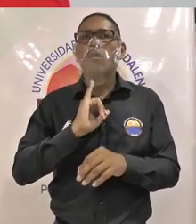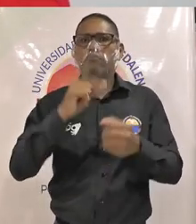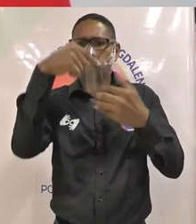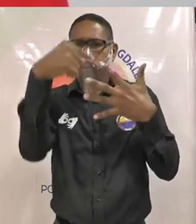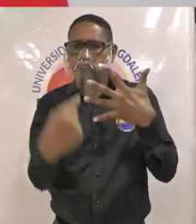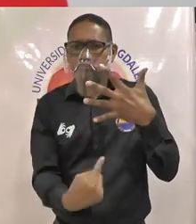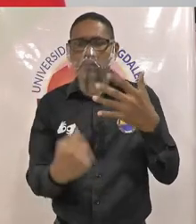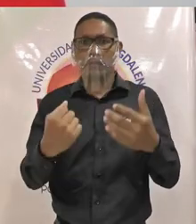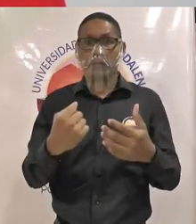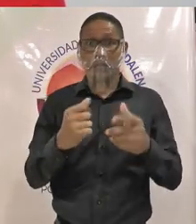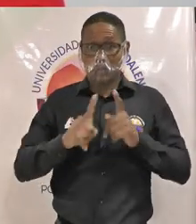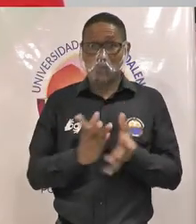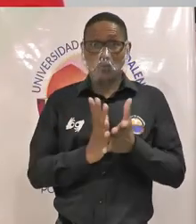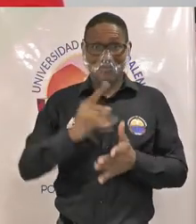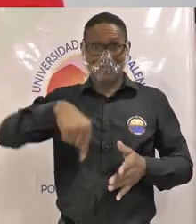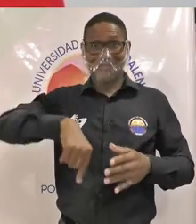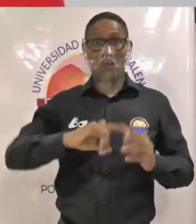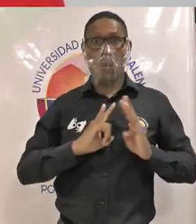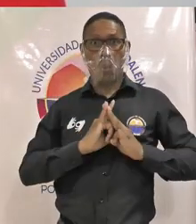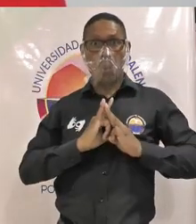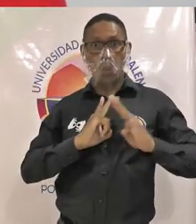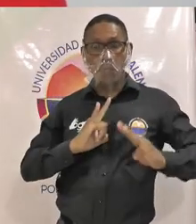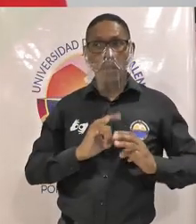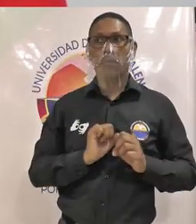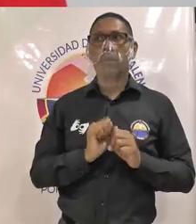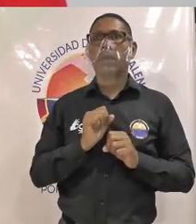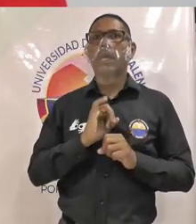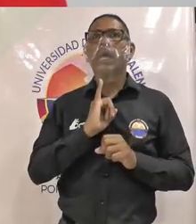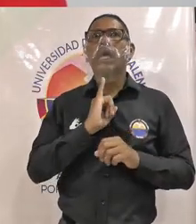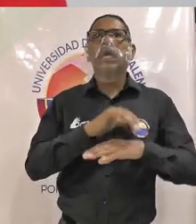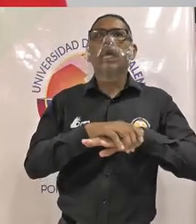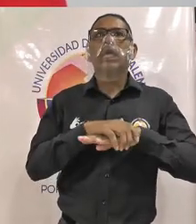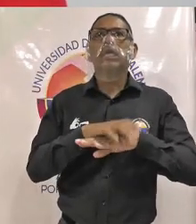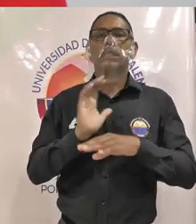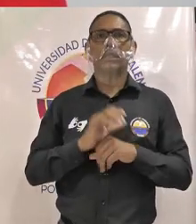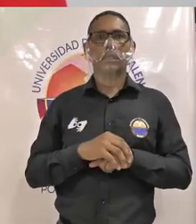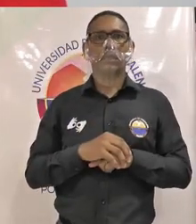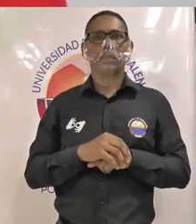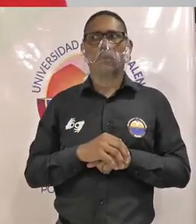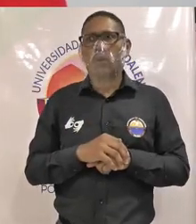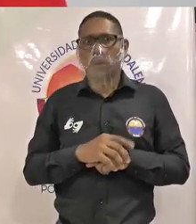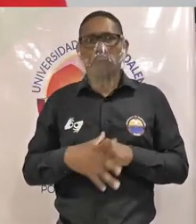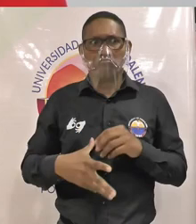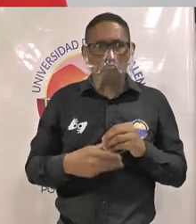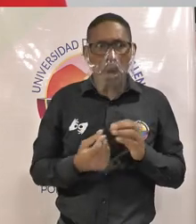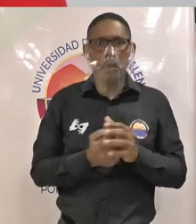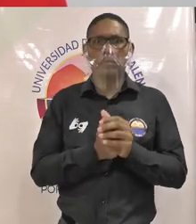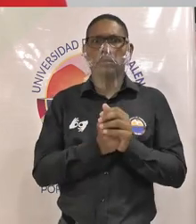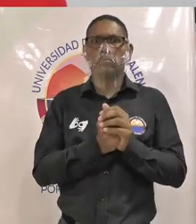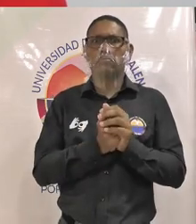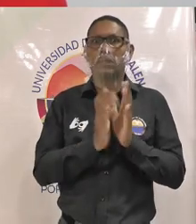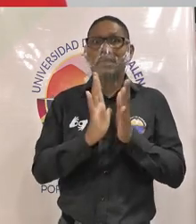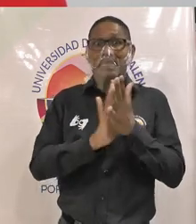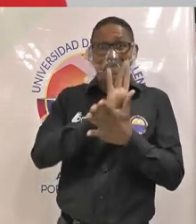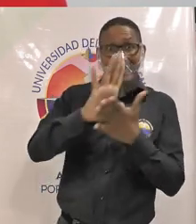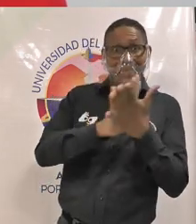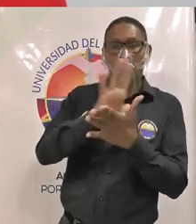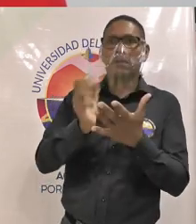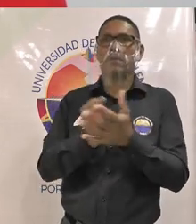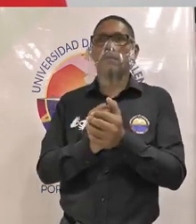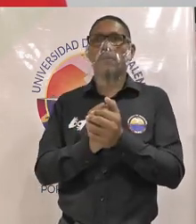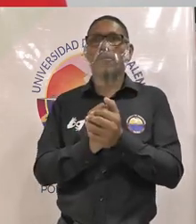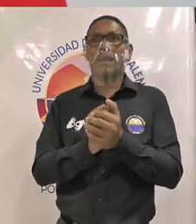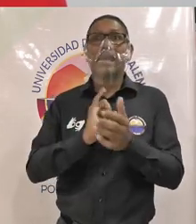de la universidad del magdalena no solamente tengan la oportunidad de hablar inglés sino que tengan la oportunidad de hablar lenguas de señas lengua